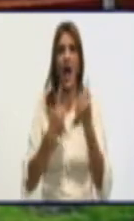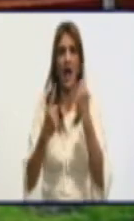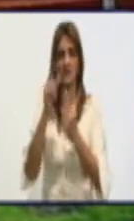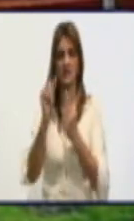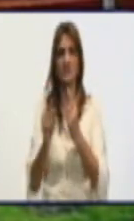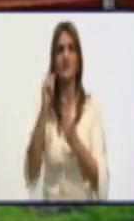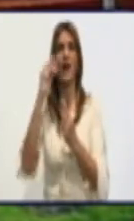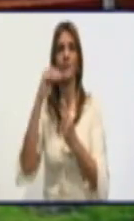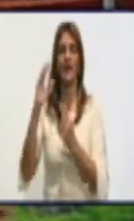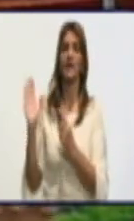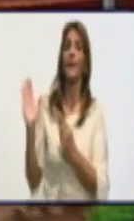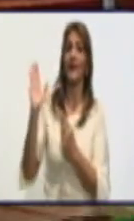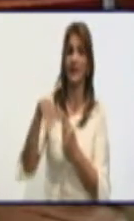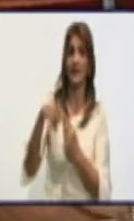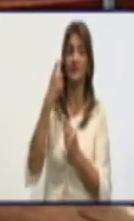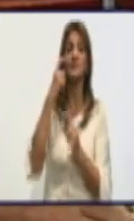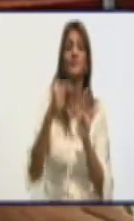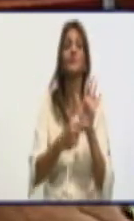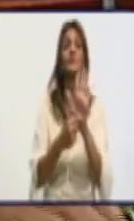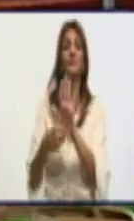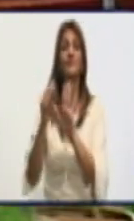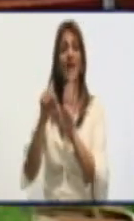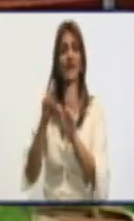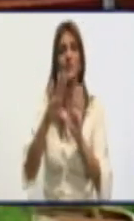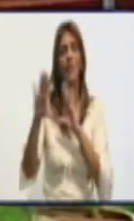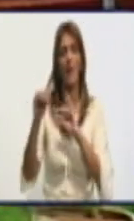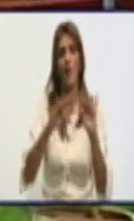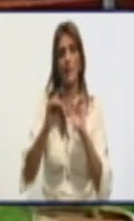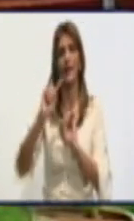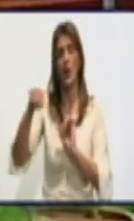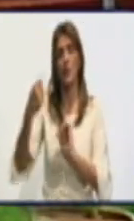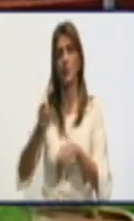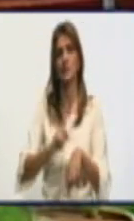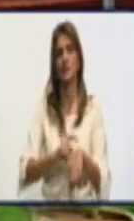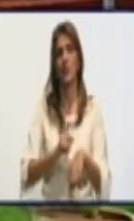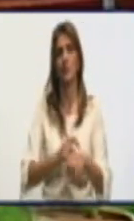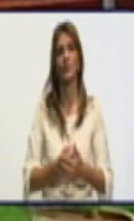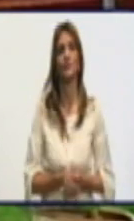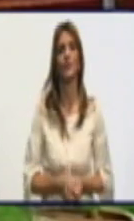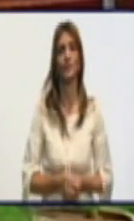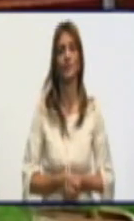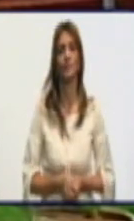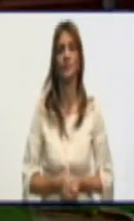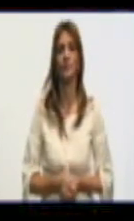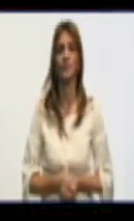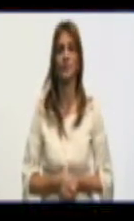programa? de eso vamos a hablar en los próximos minutos acompáñenos